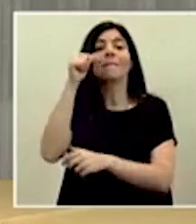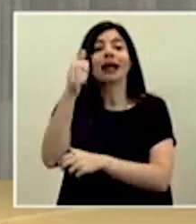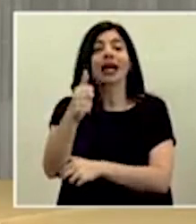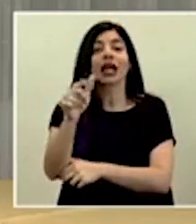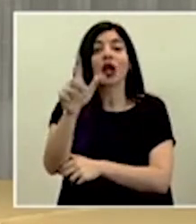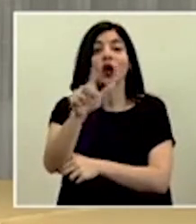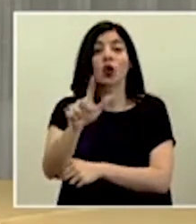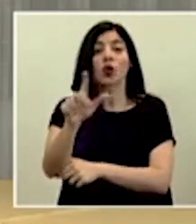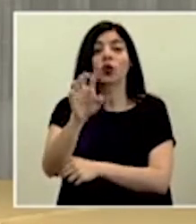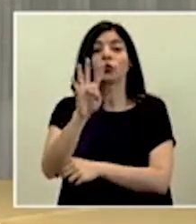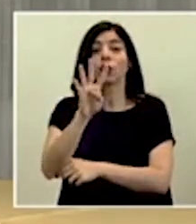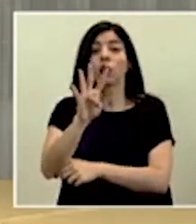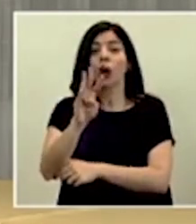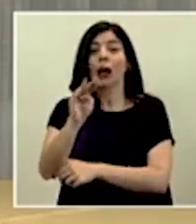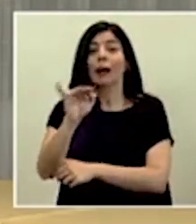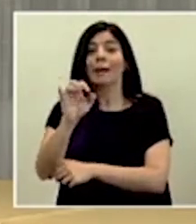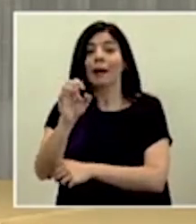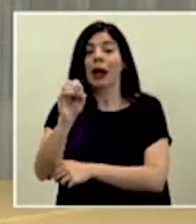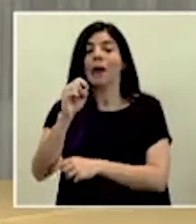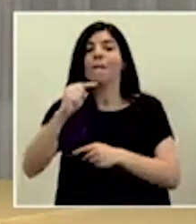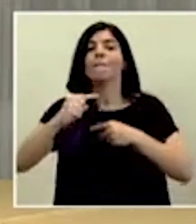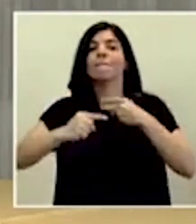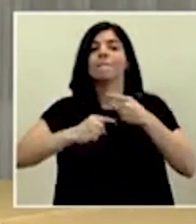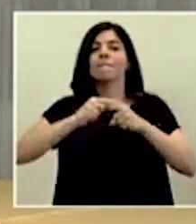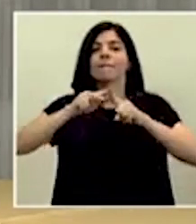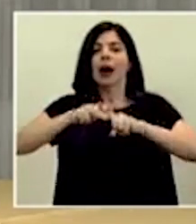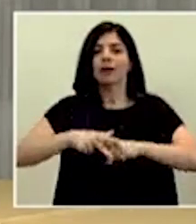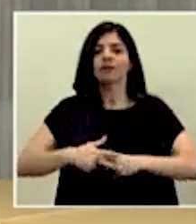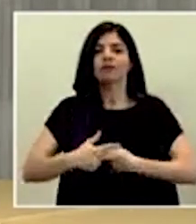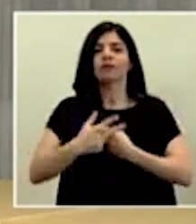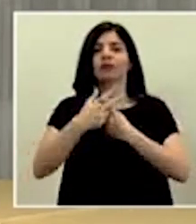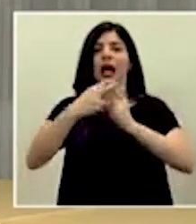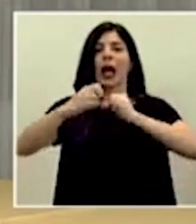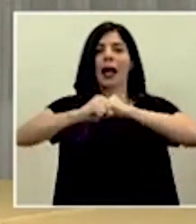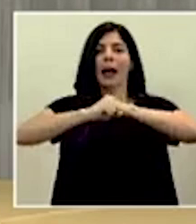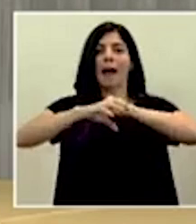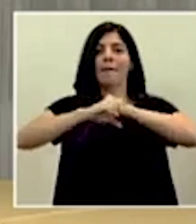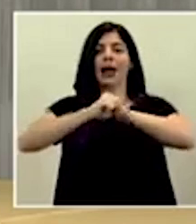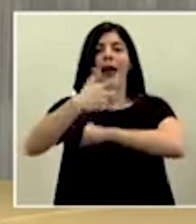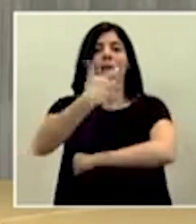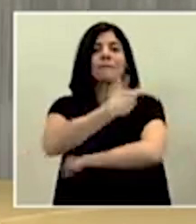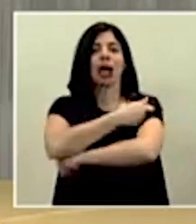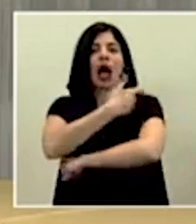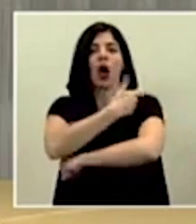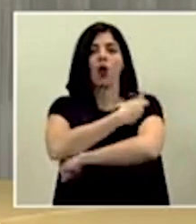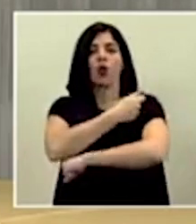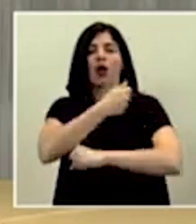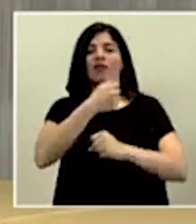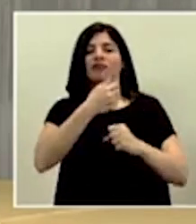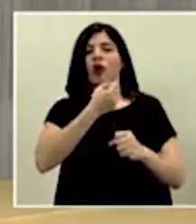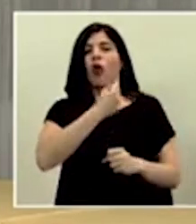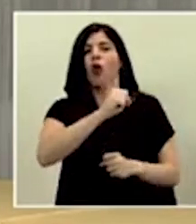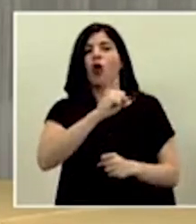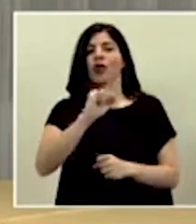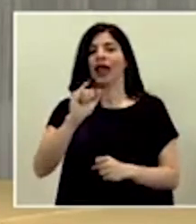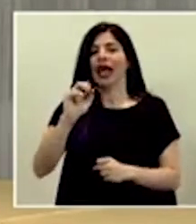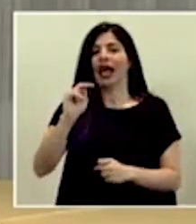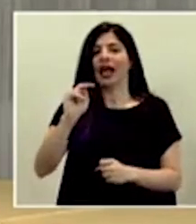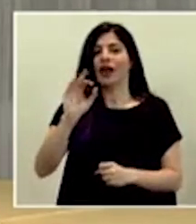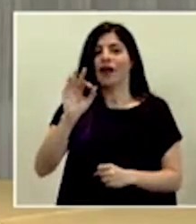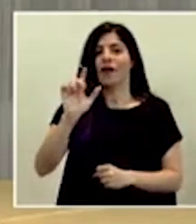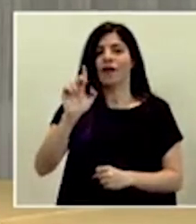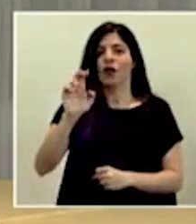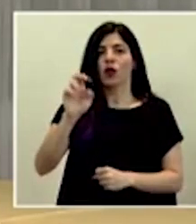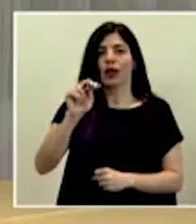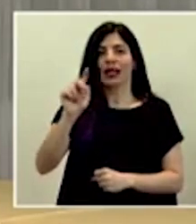lunes 4 de mayo se va a iniciar la campaña de vacunación contra la influenza. Esto